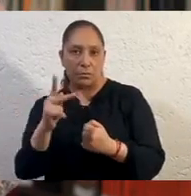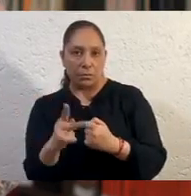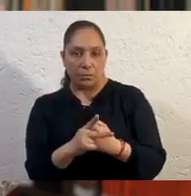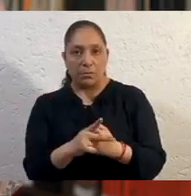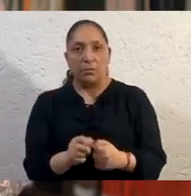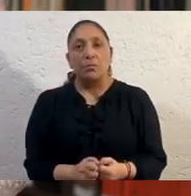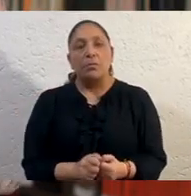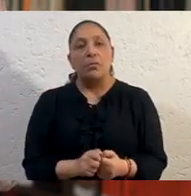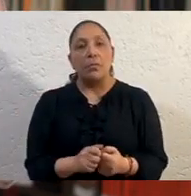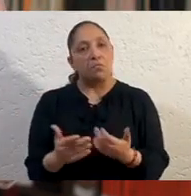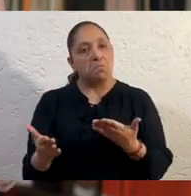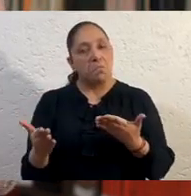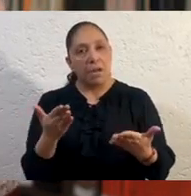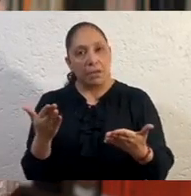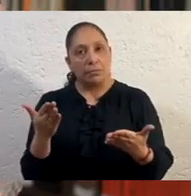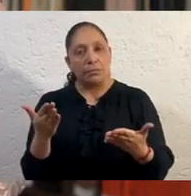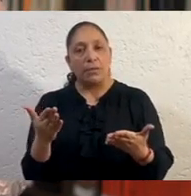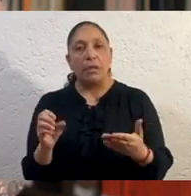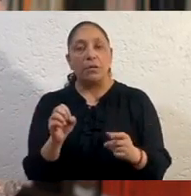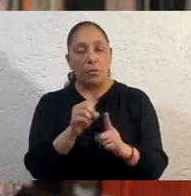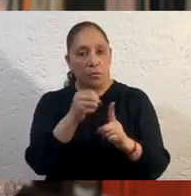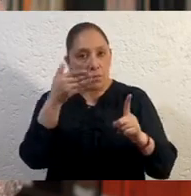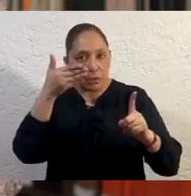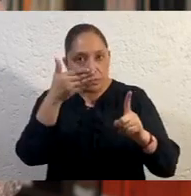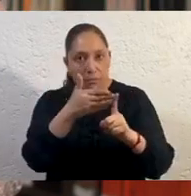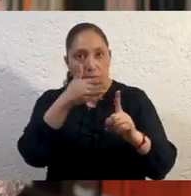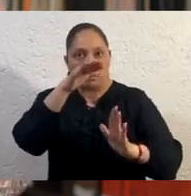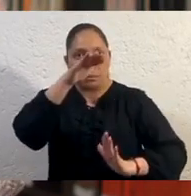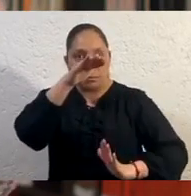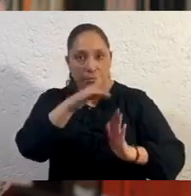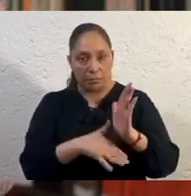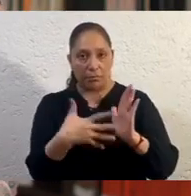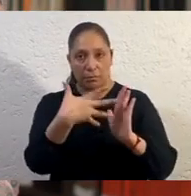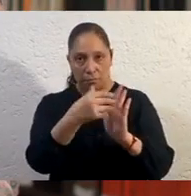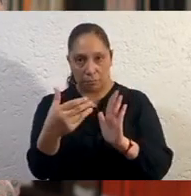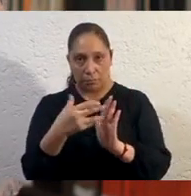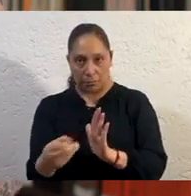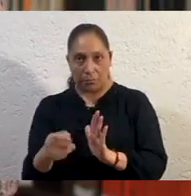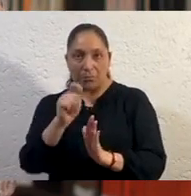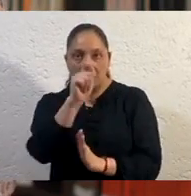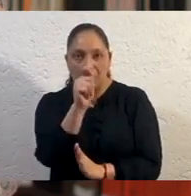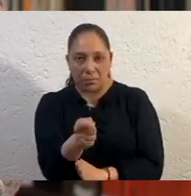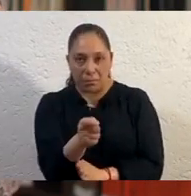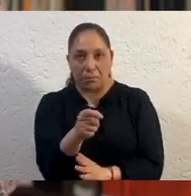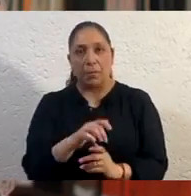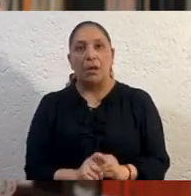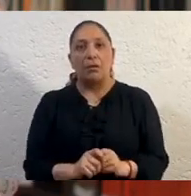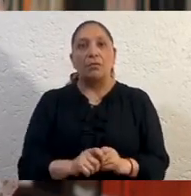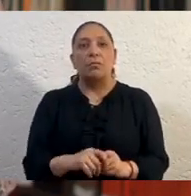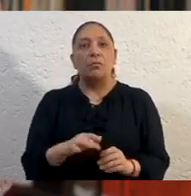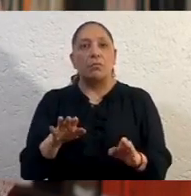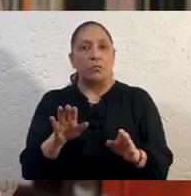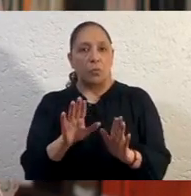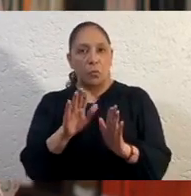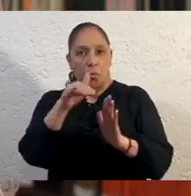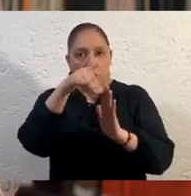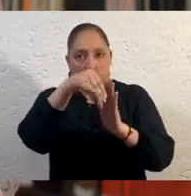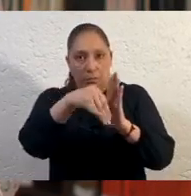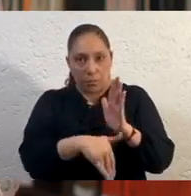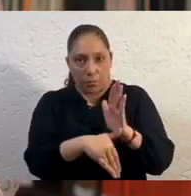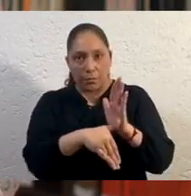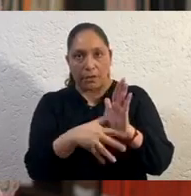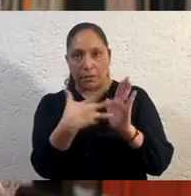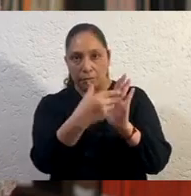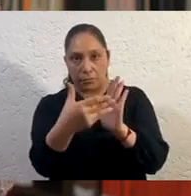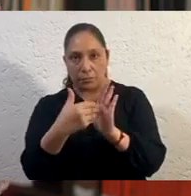objetivo es que haya el menor número de contagios, es decir, disminuir la curva de contagios.